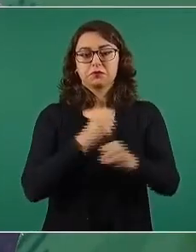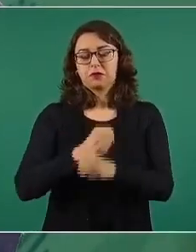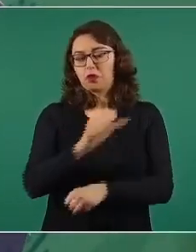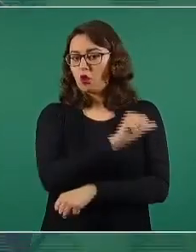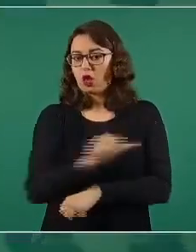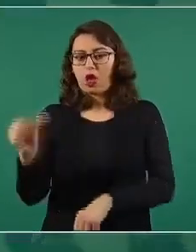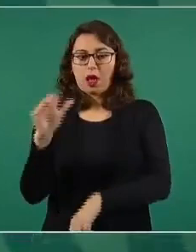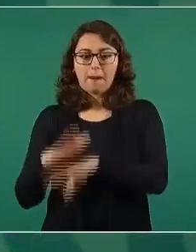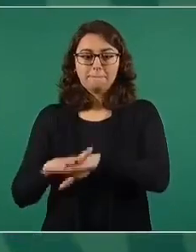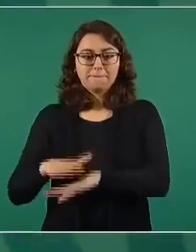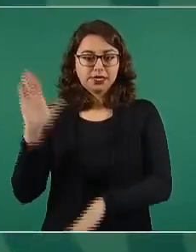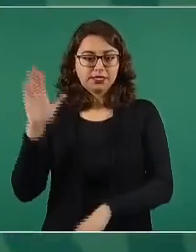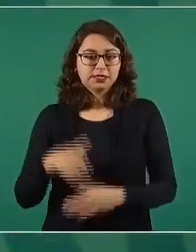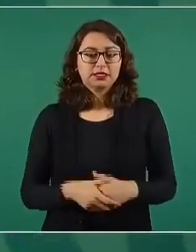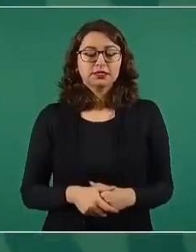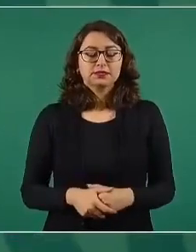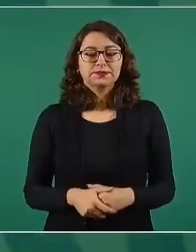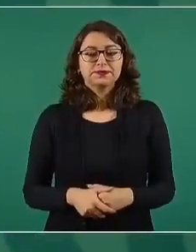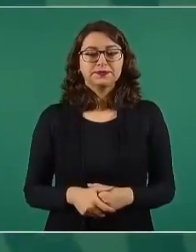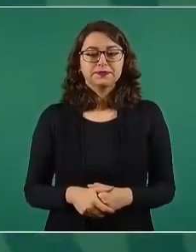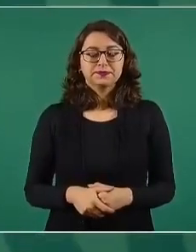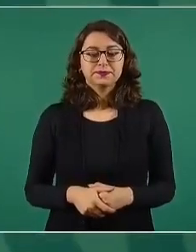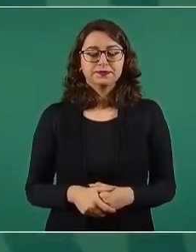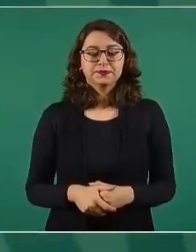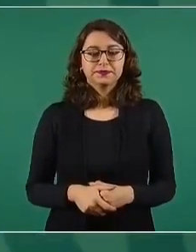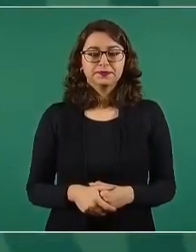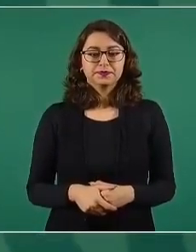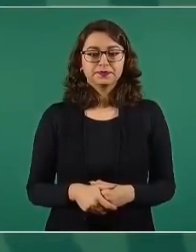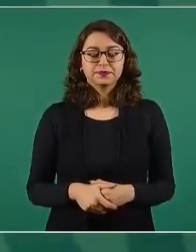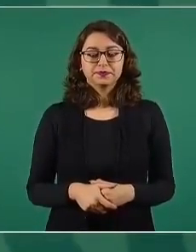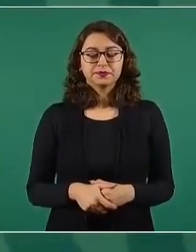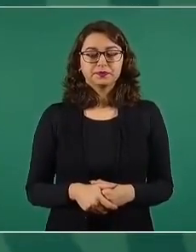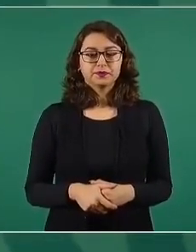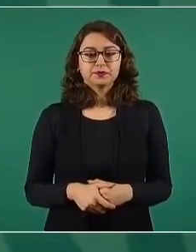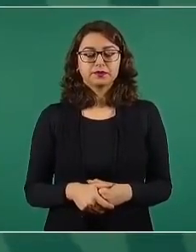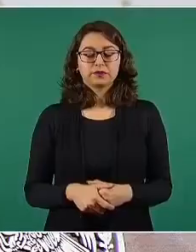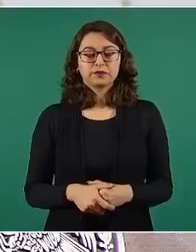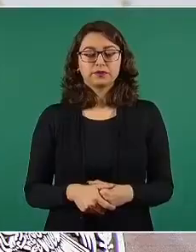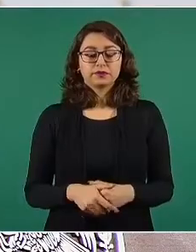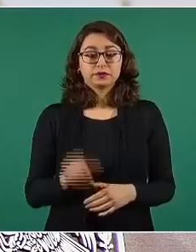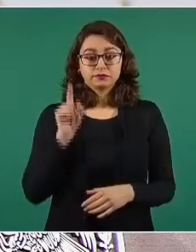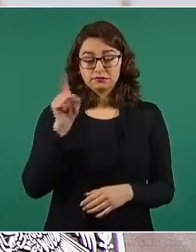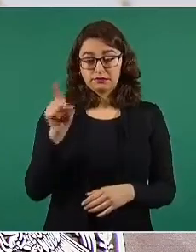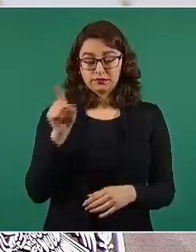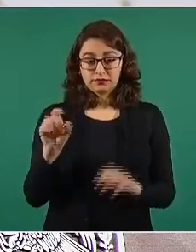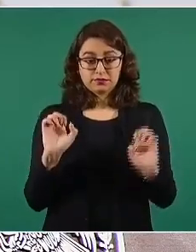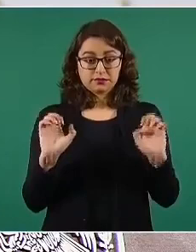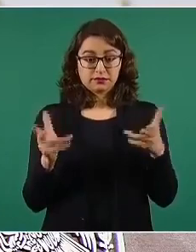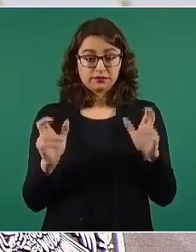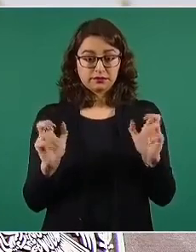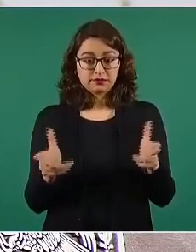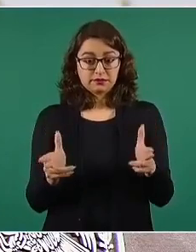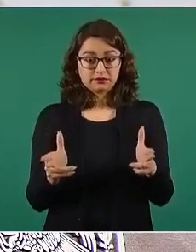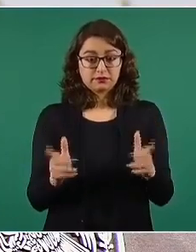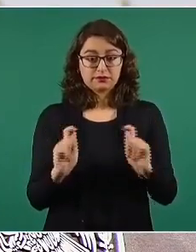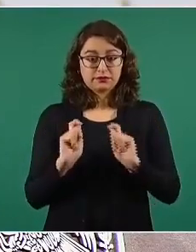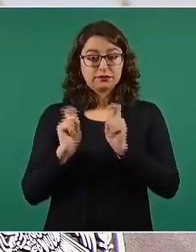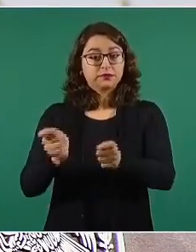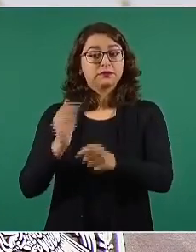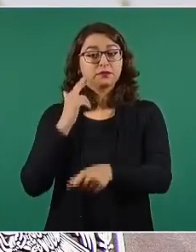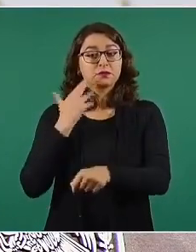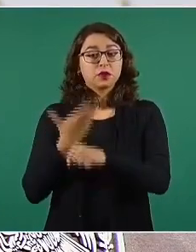En el caso de Chiapas, está a cargo